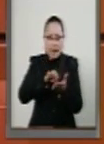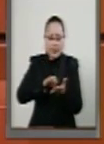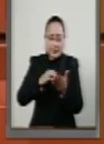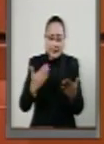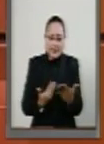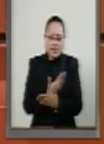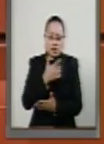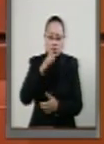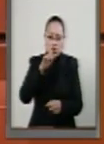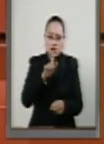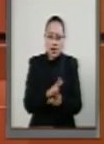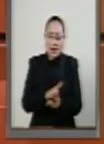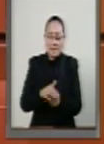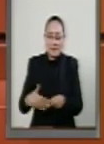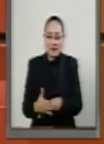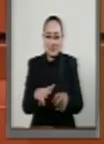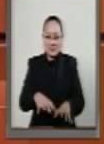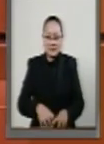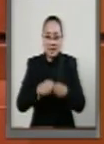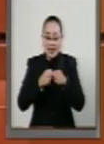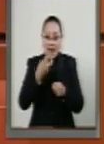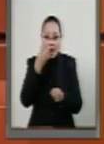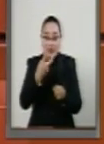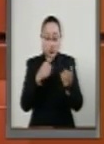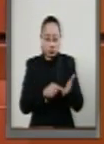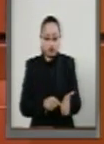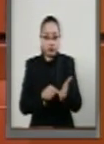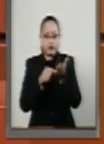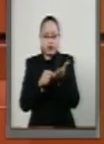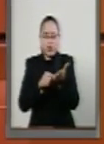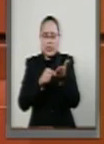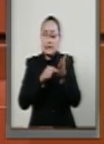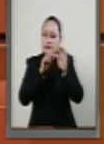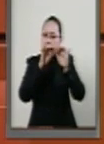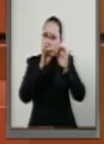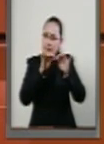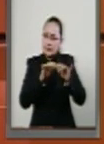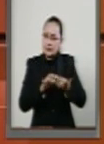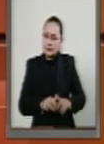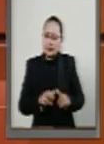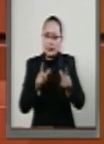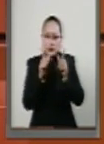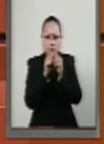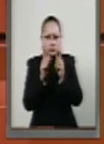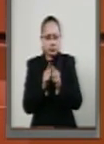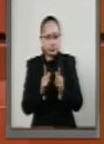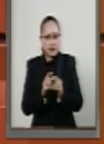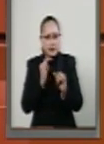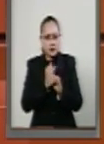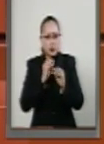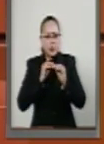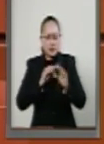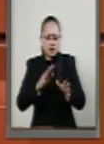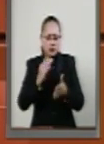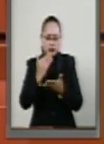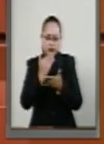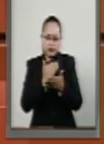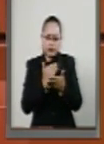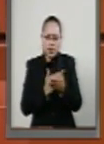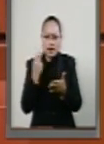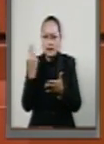es la presentación cartográfica y escrita que contiene el resumen de la información necesaria